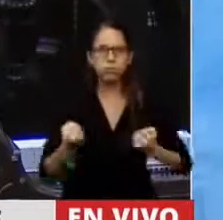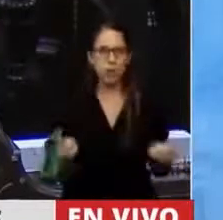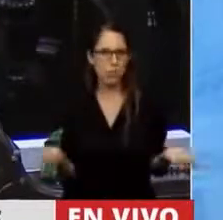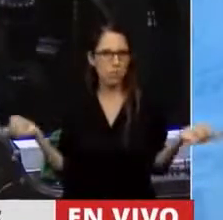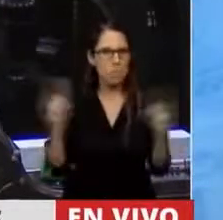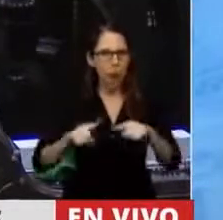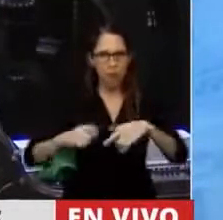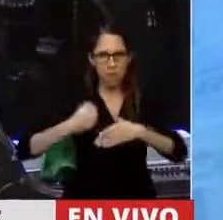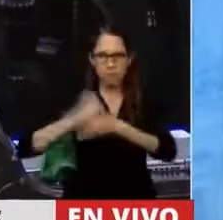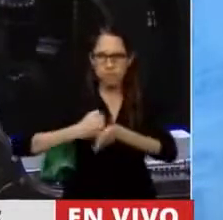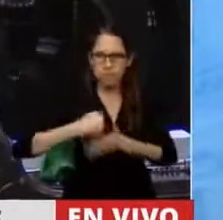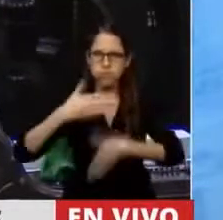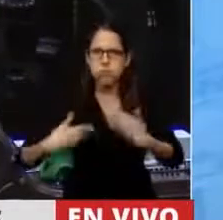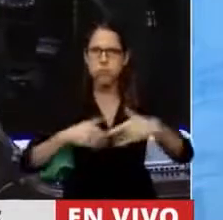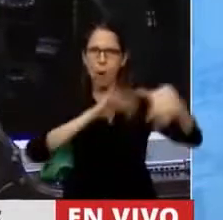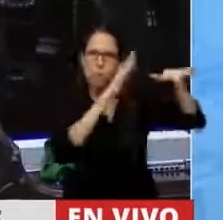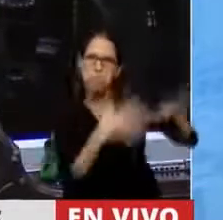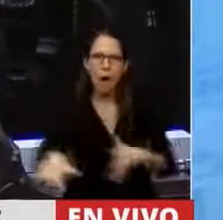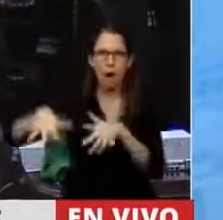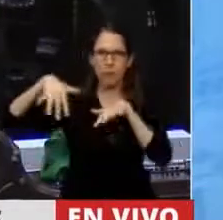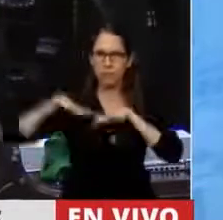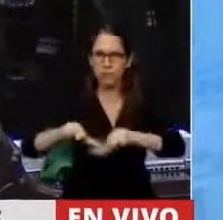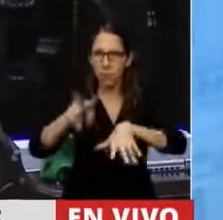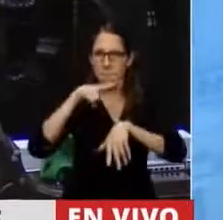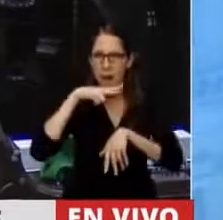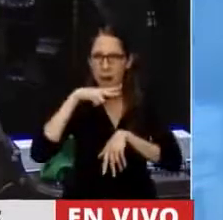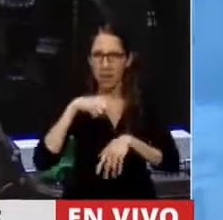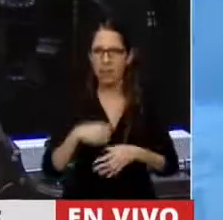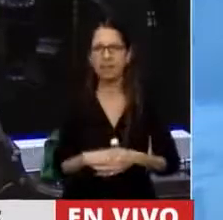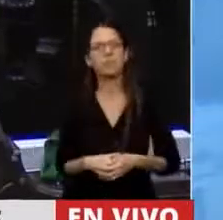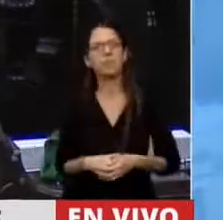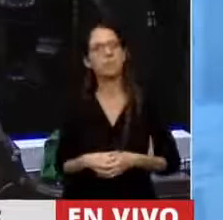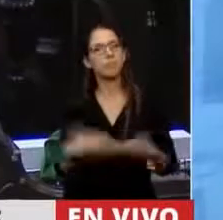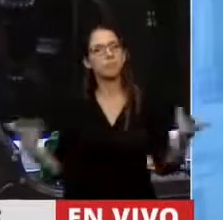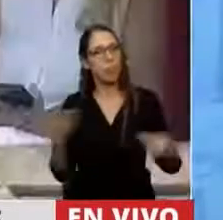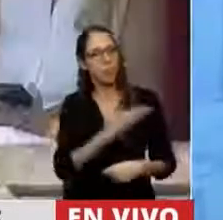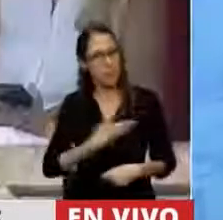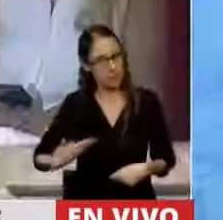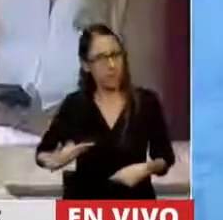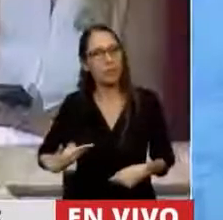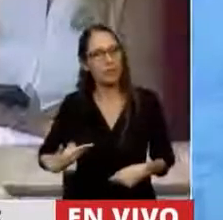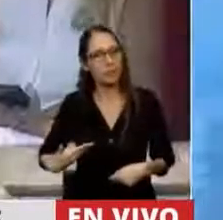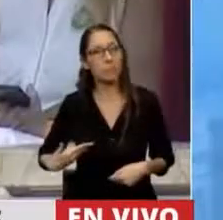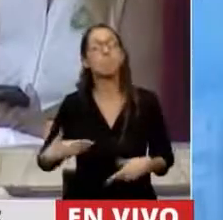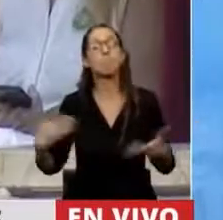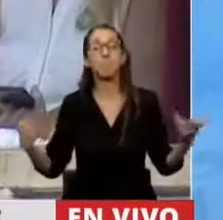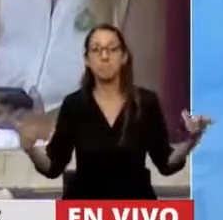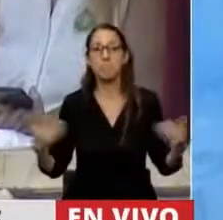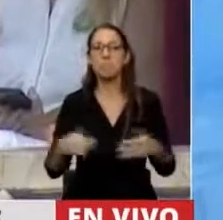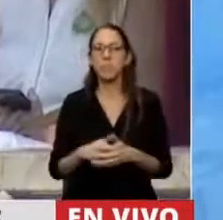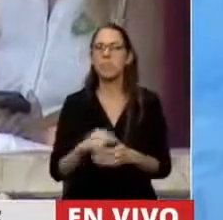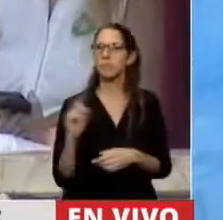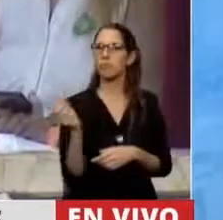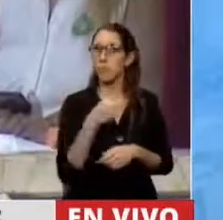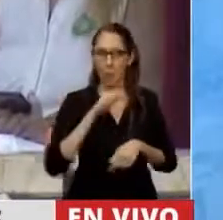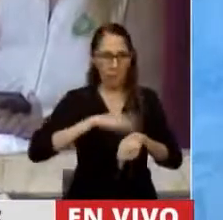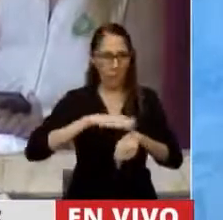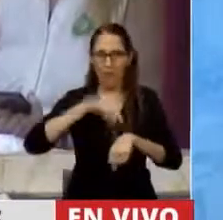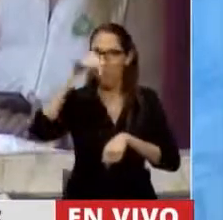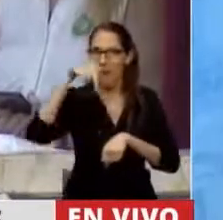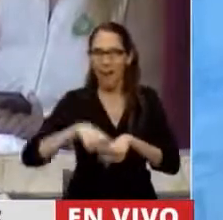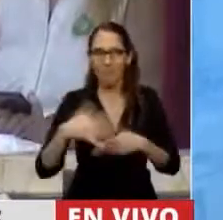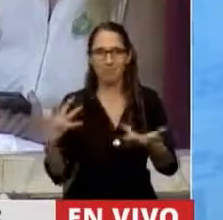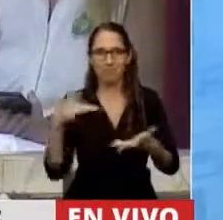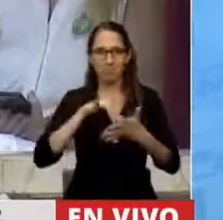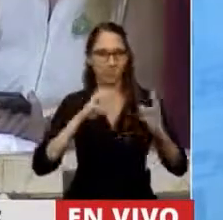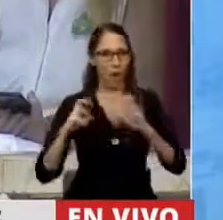en una marea verde. Y también, Presidente, si llegamos a esta instancia, a